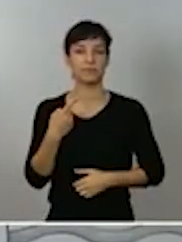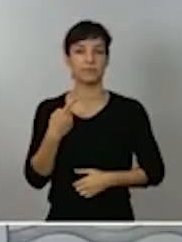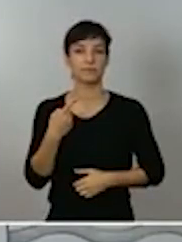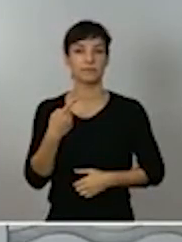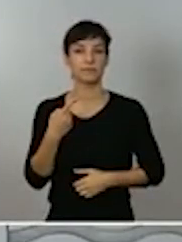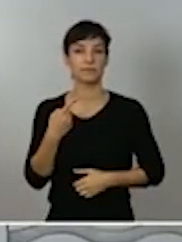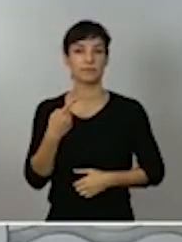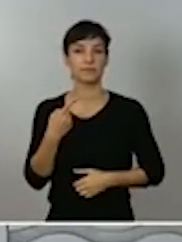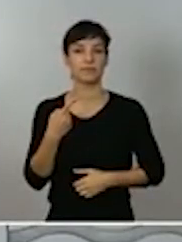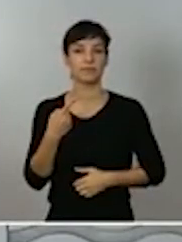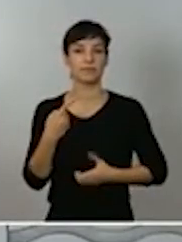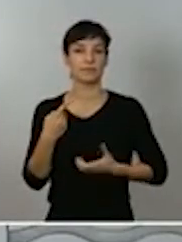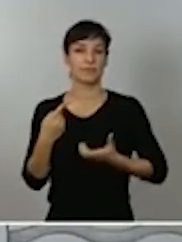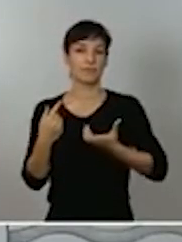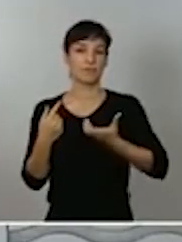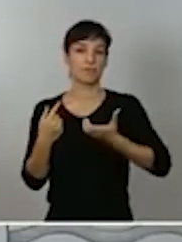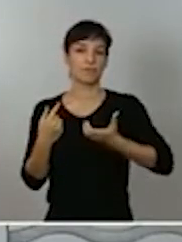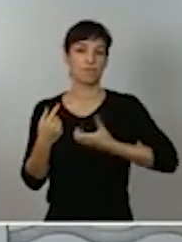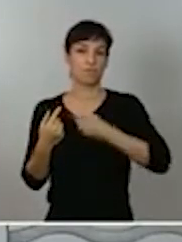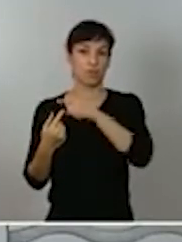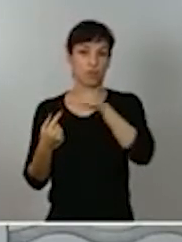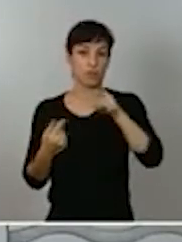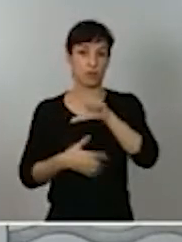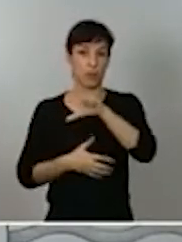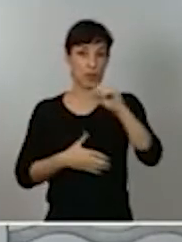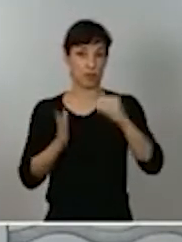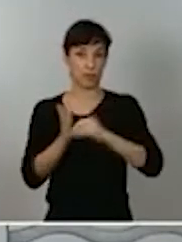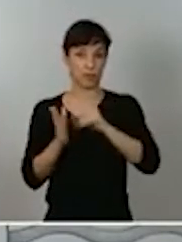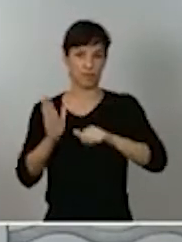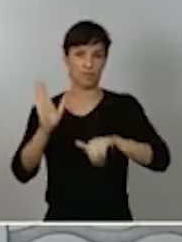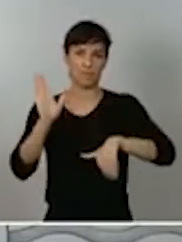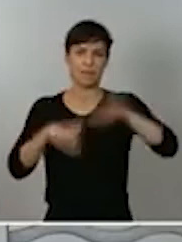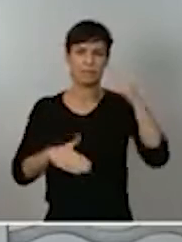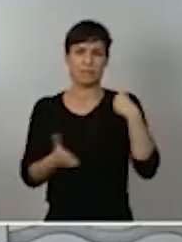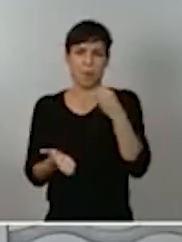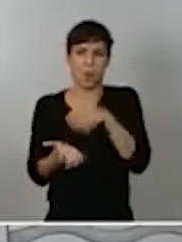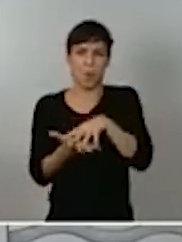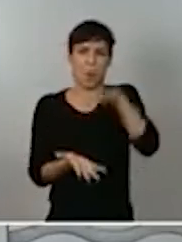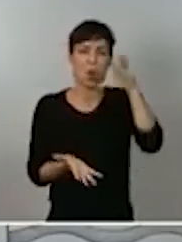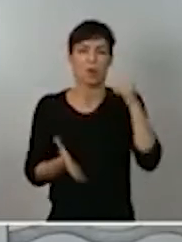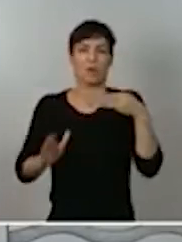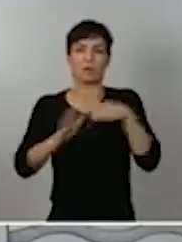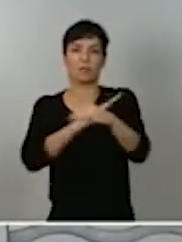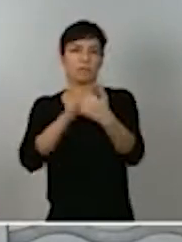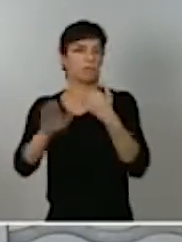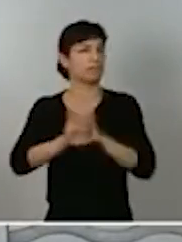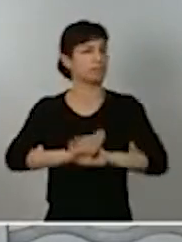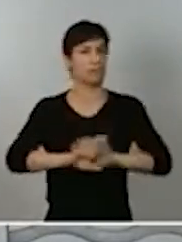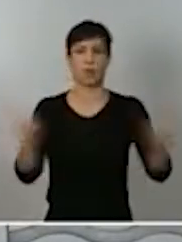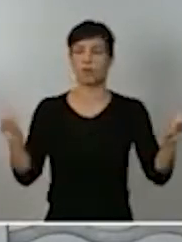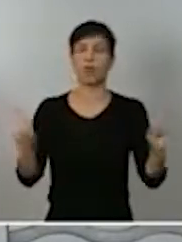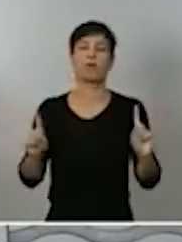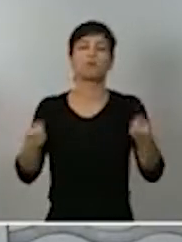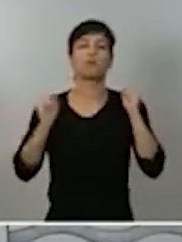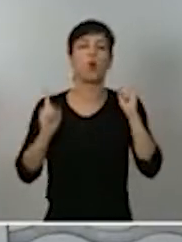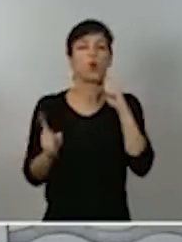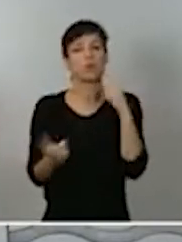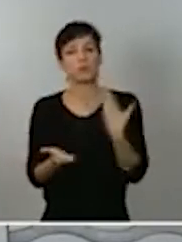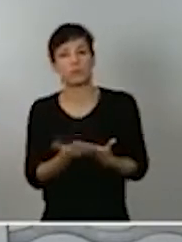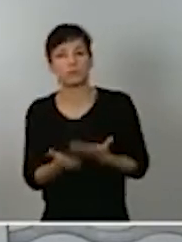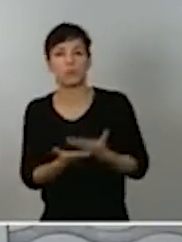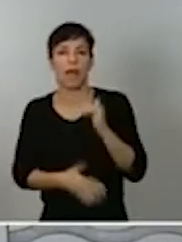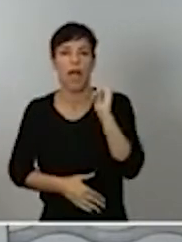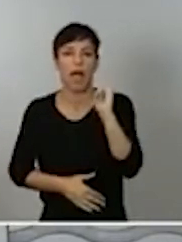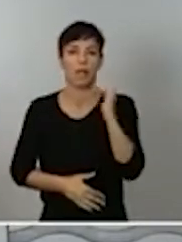municipios de más de 100.000 habitantes con una alta incidencia, salvo para aquellos desplazamientos justificados que se produzcan con